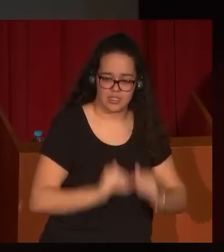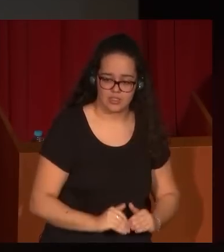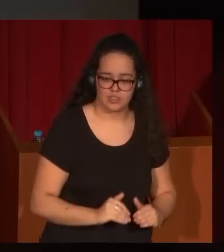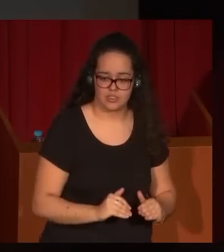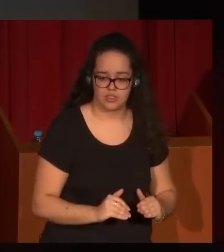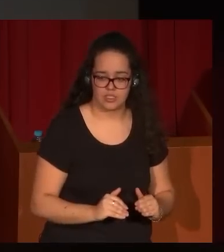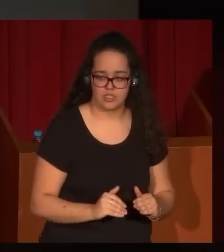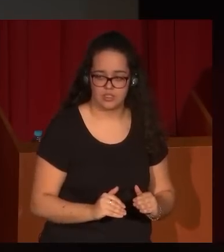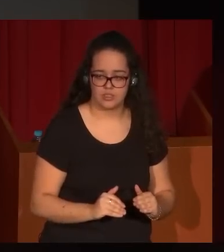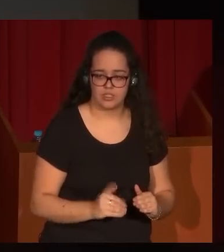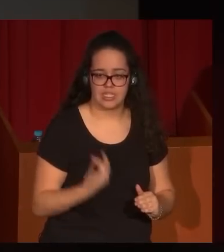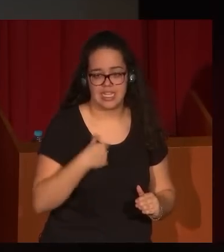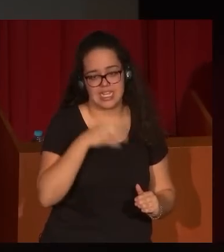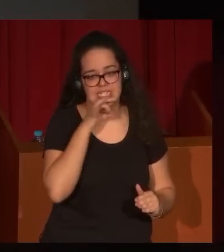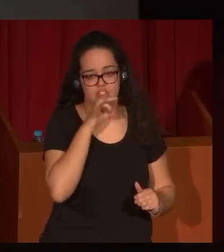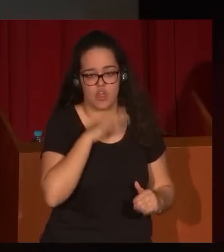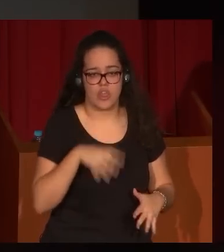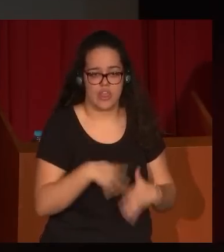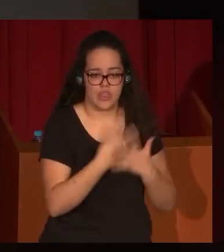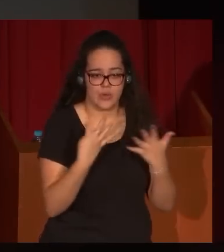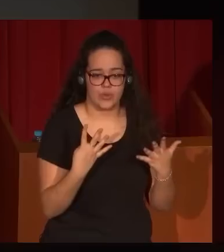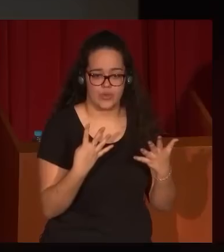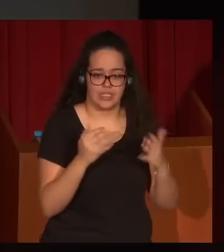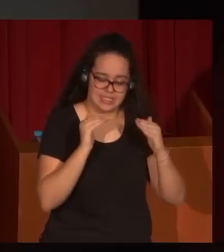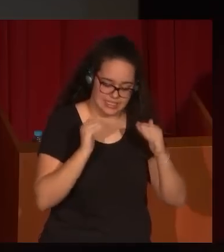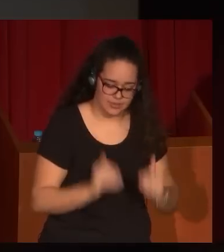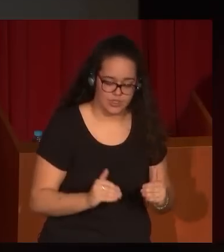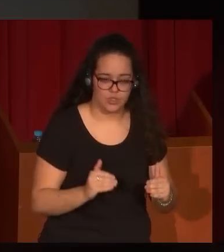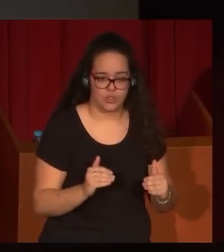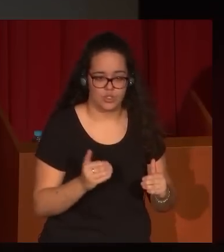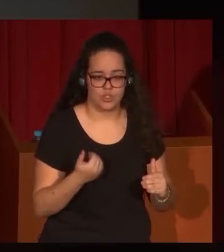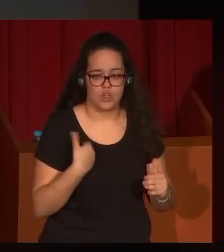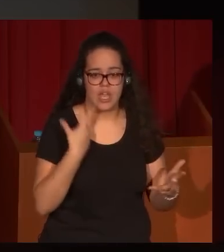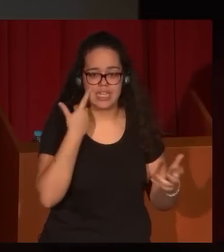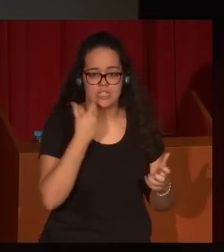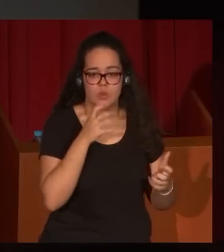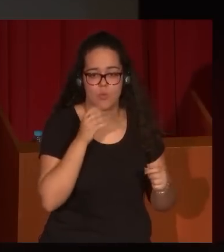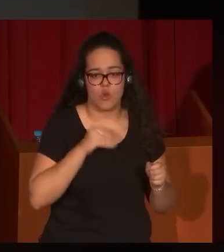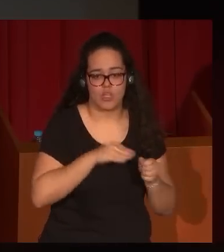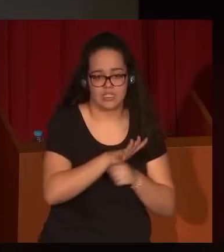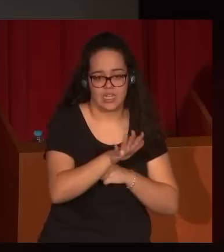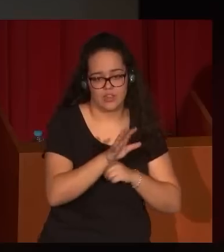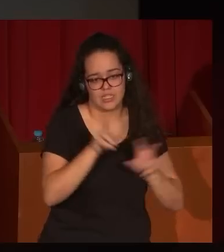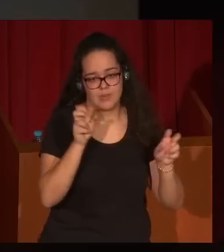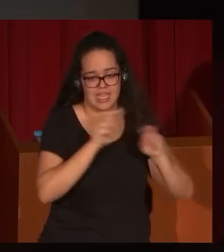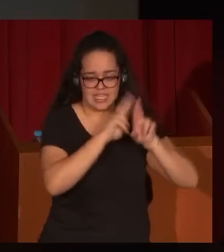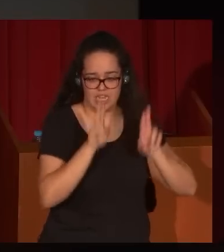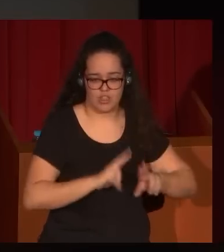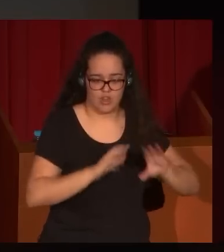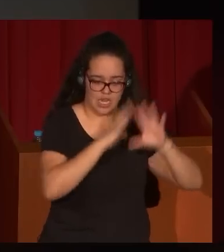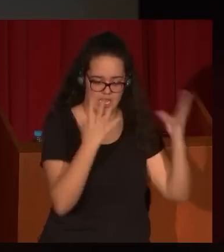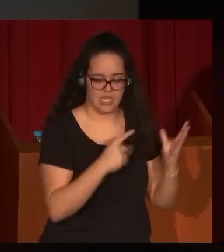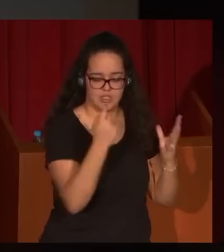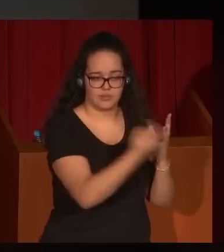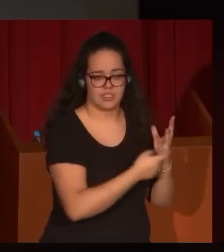ocurre muy fundamentalmente en el siglo XIX, en detrimento de los artistas contaminados por lo internacional. Es decir, ¿cuáles son los